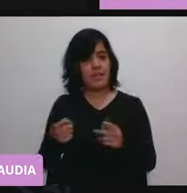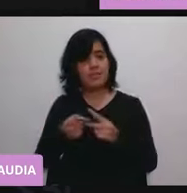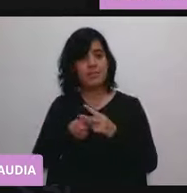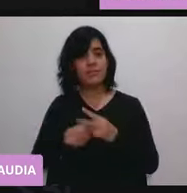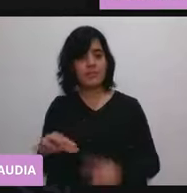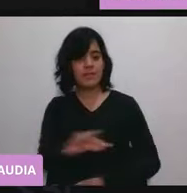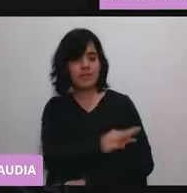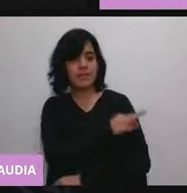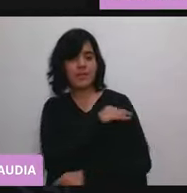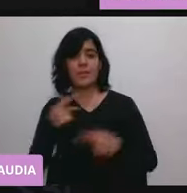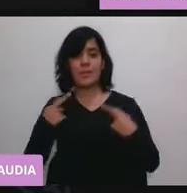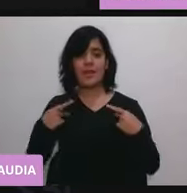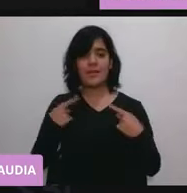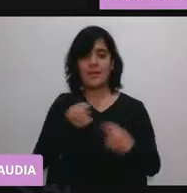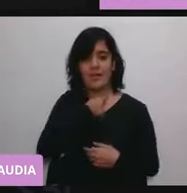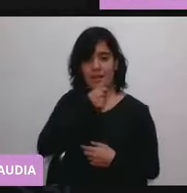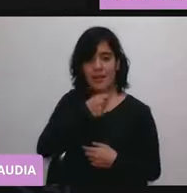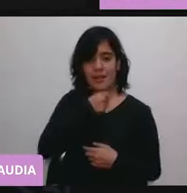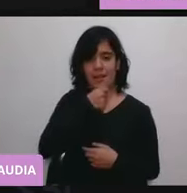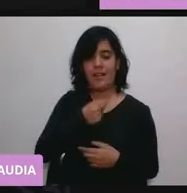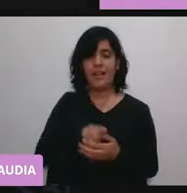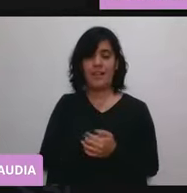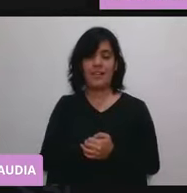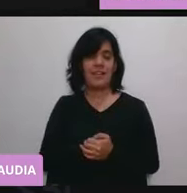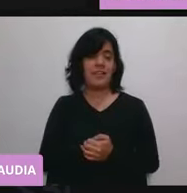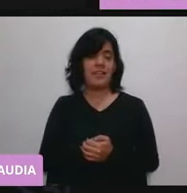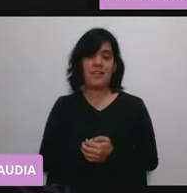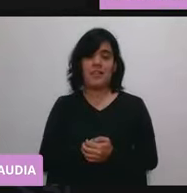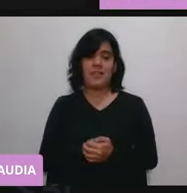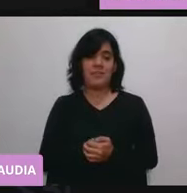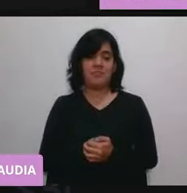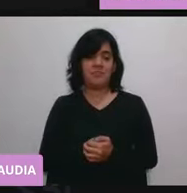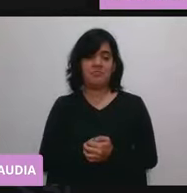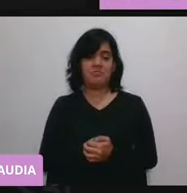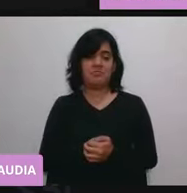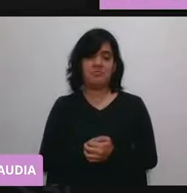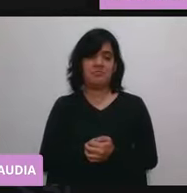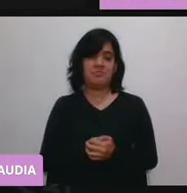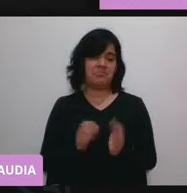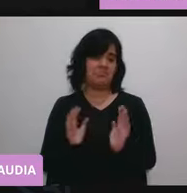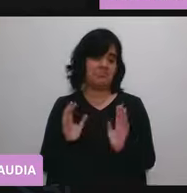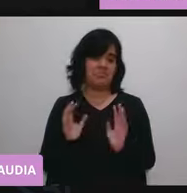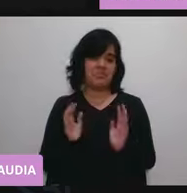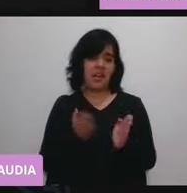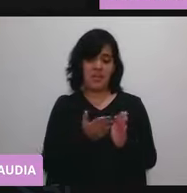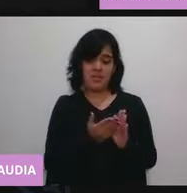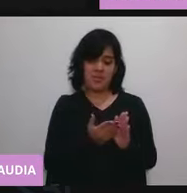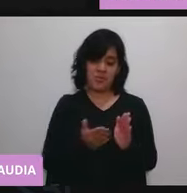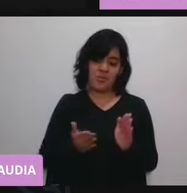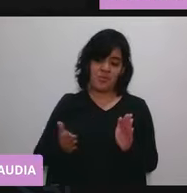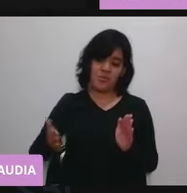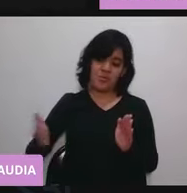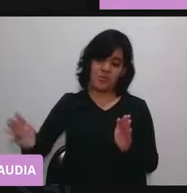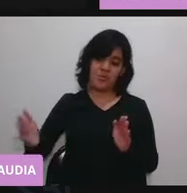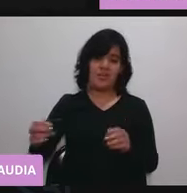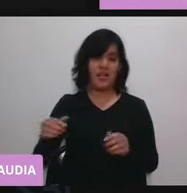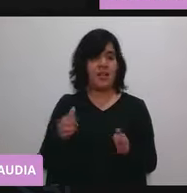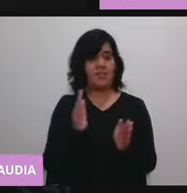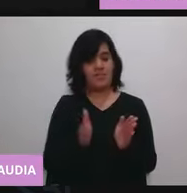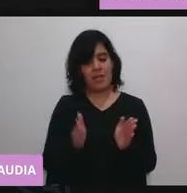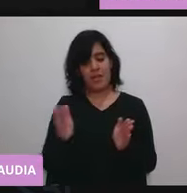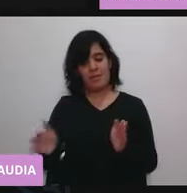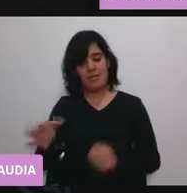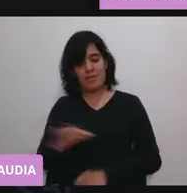Y bueno, pues, y bueno, y así será este proceso de vacunación. Pero bueno, pues la